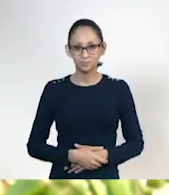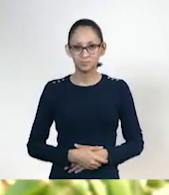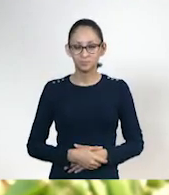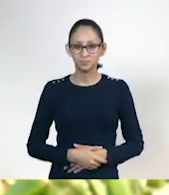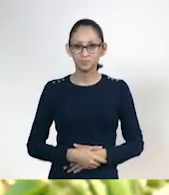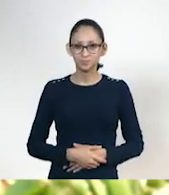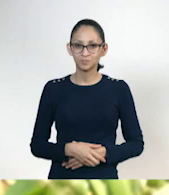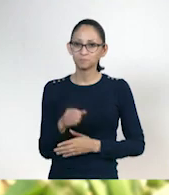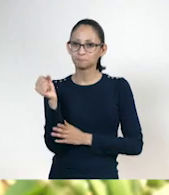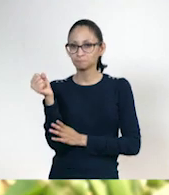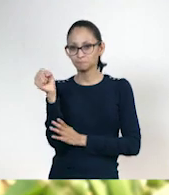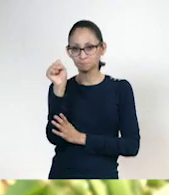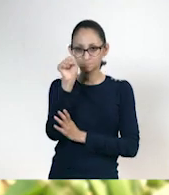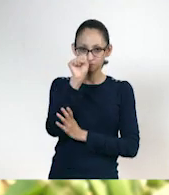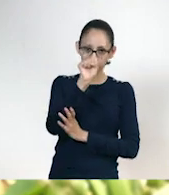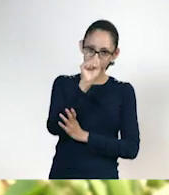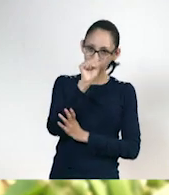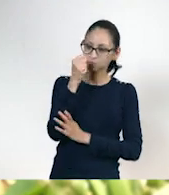centro.